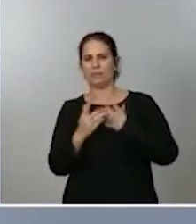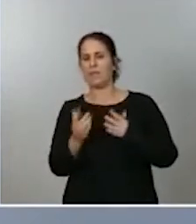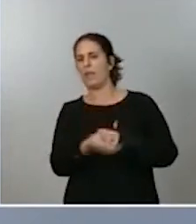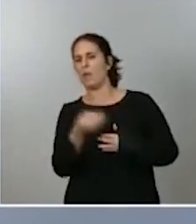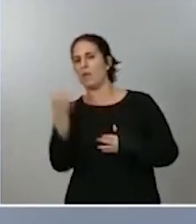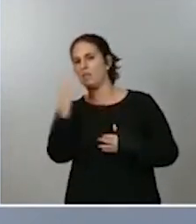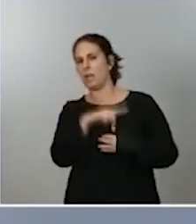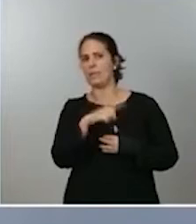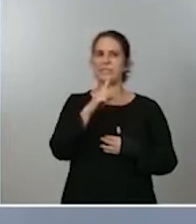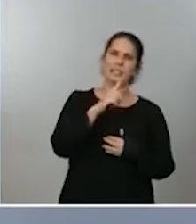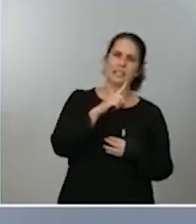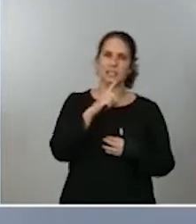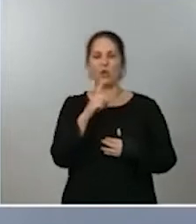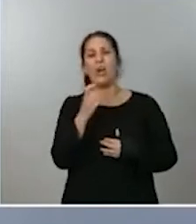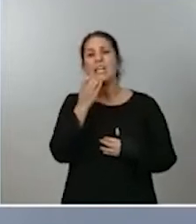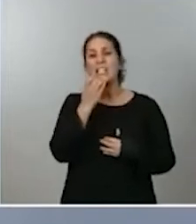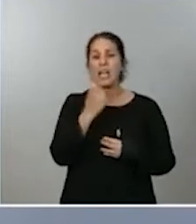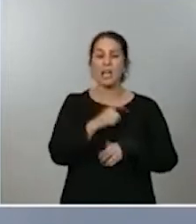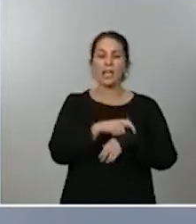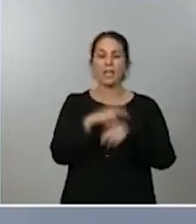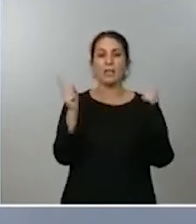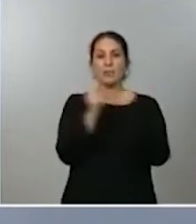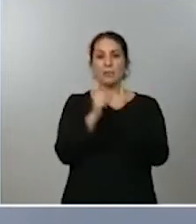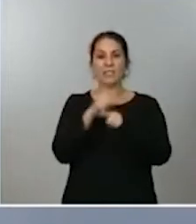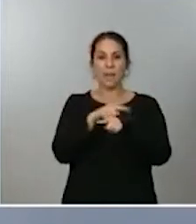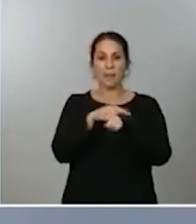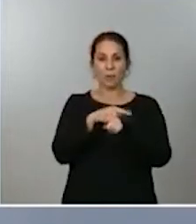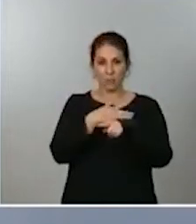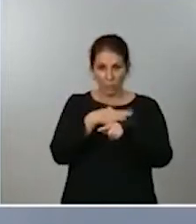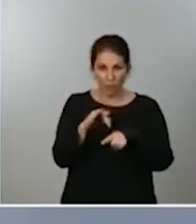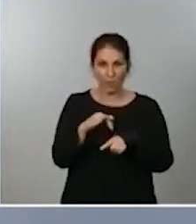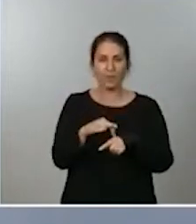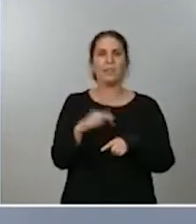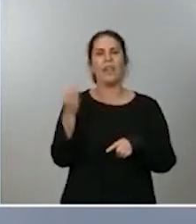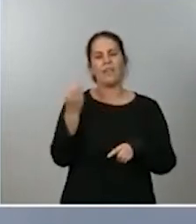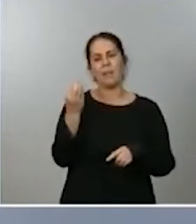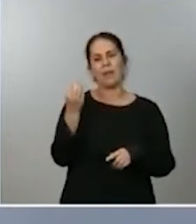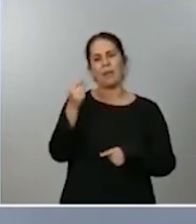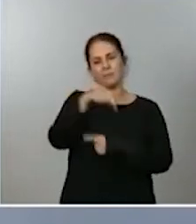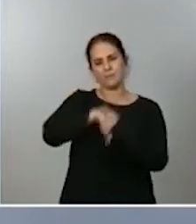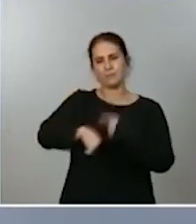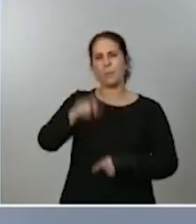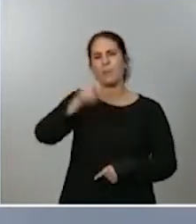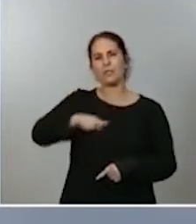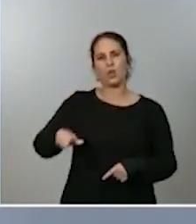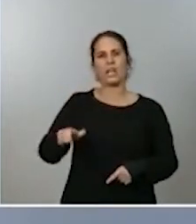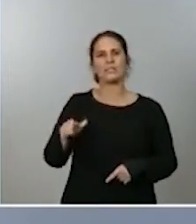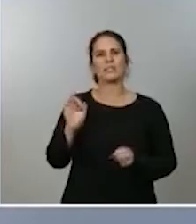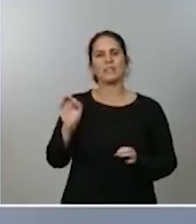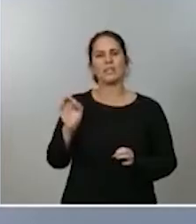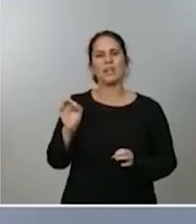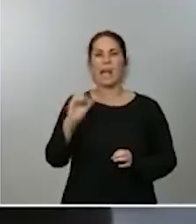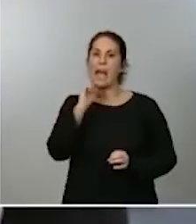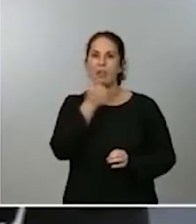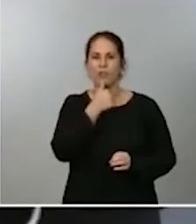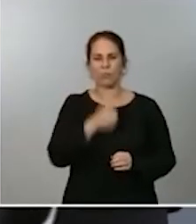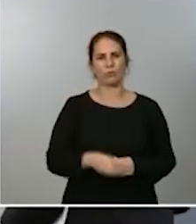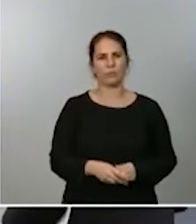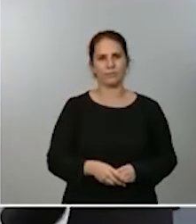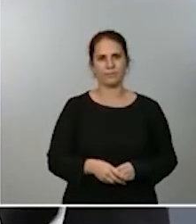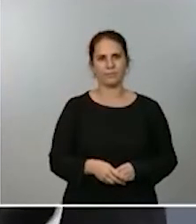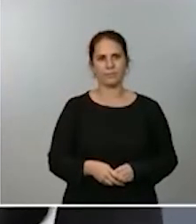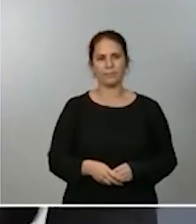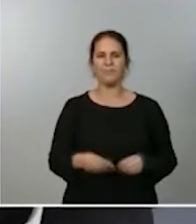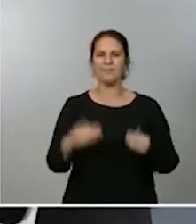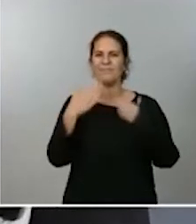permitido son rasgos muy pequeños tendrán que hacer echar mano de personas o personajes anónimos Muchas gracias